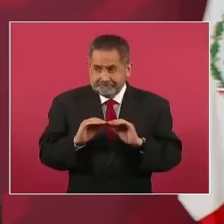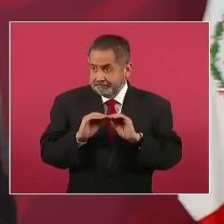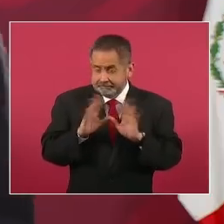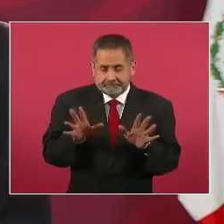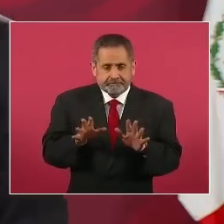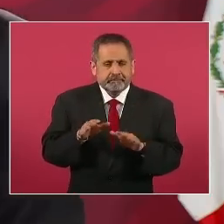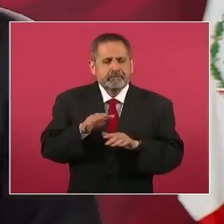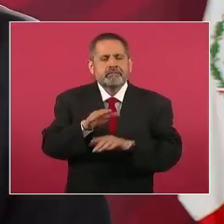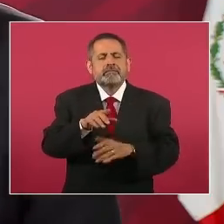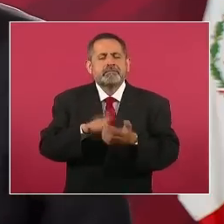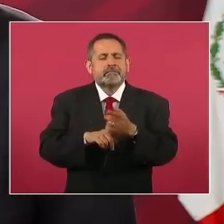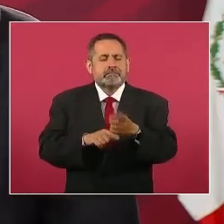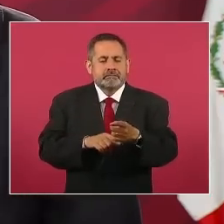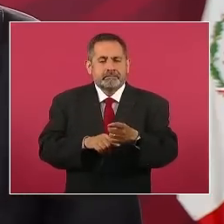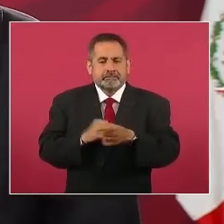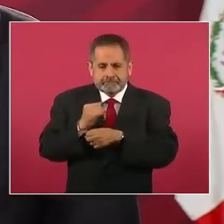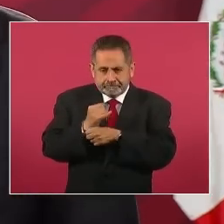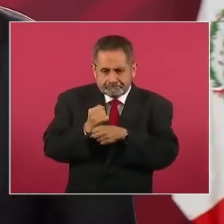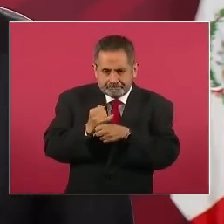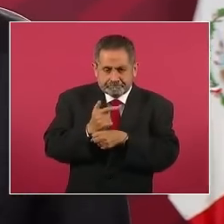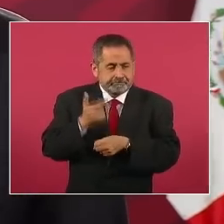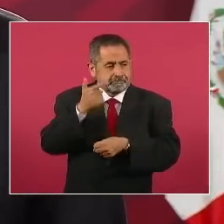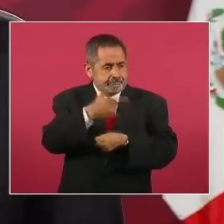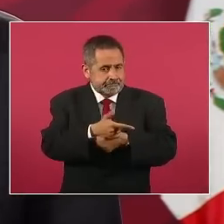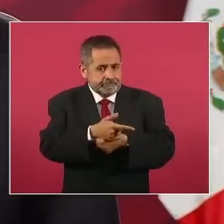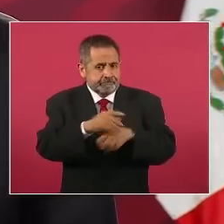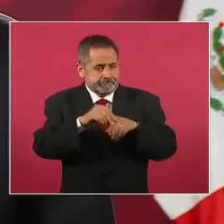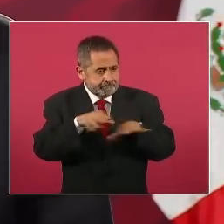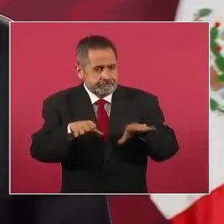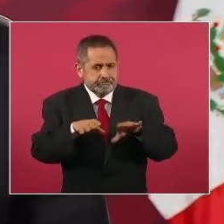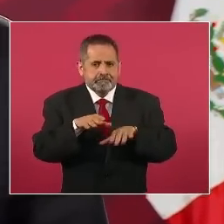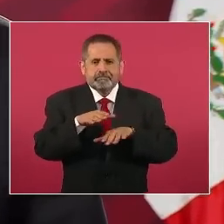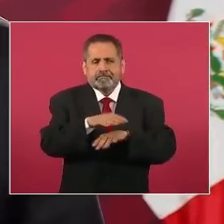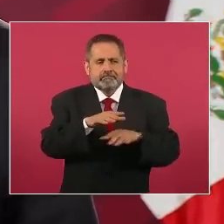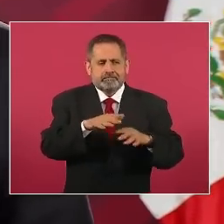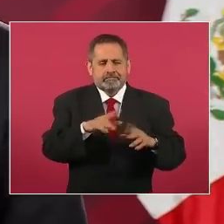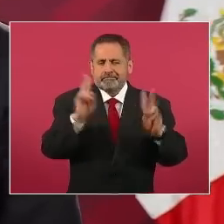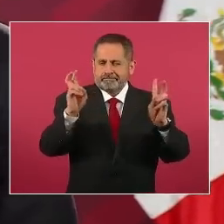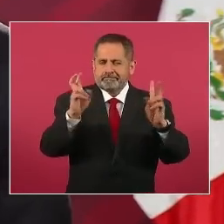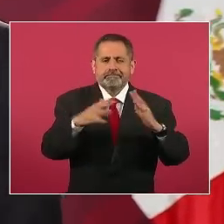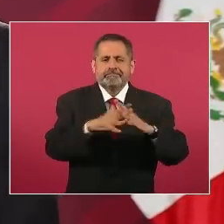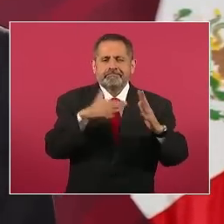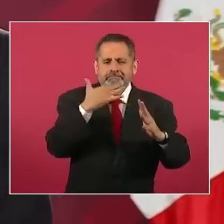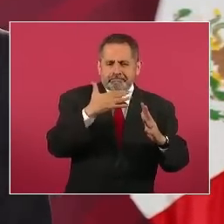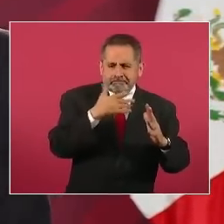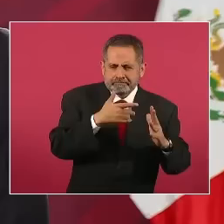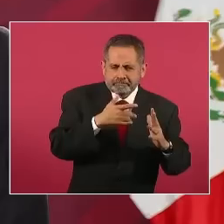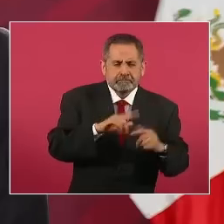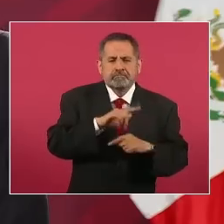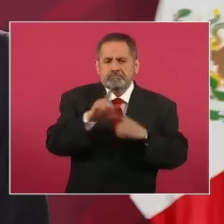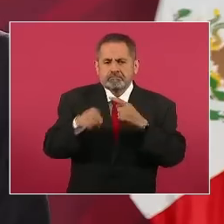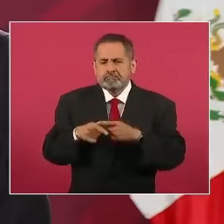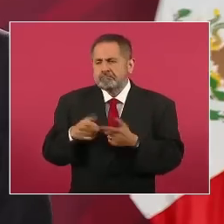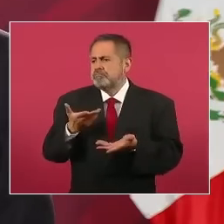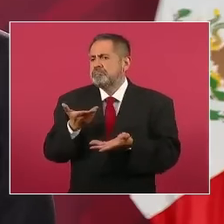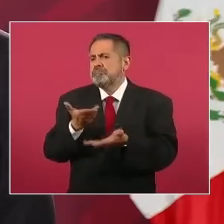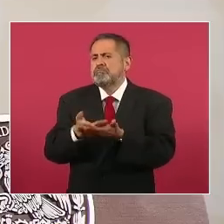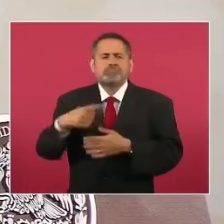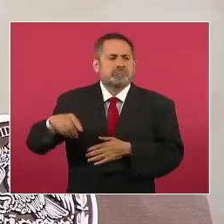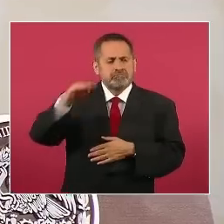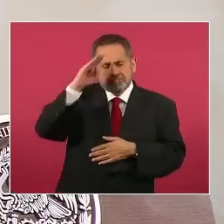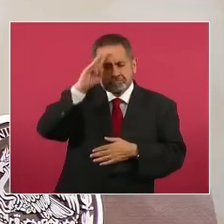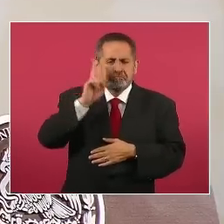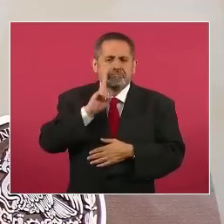la mamá hasta tonto es porque los ensarta más si no quiere decir esto de obediencia